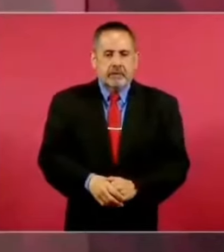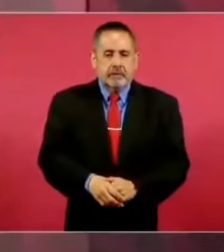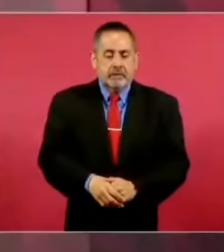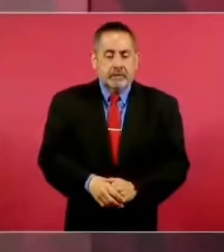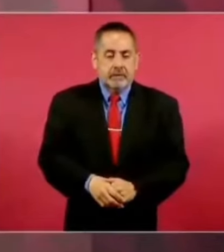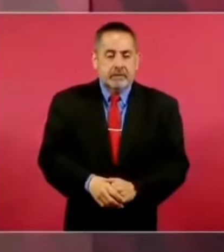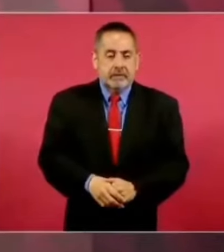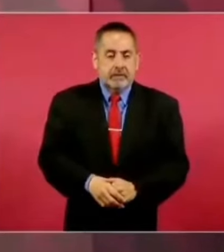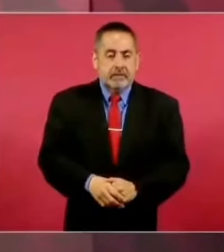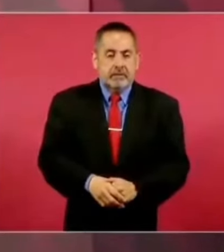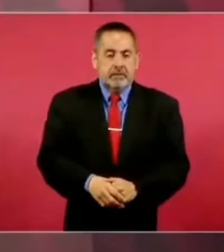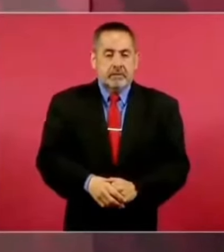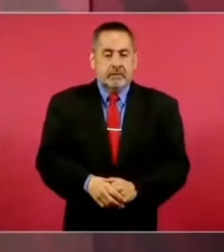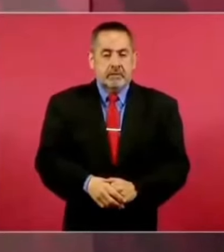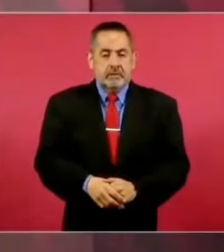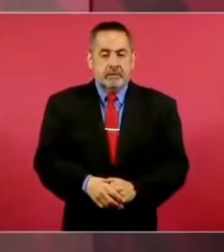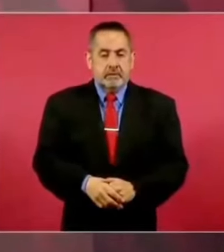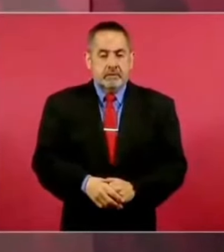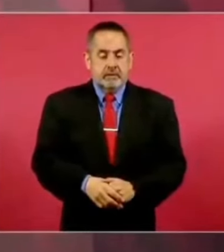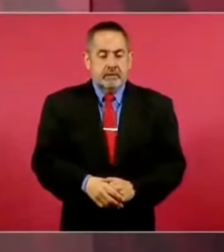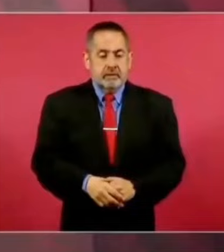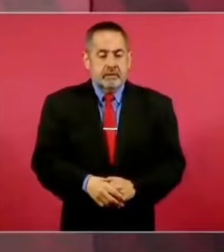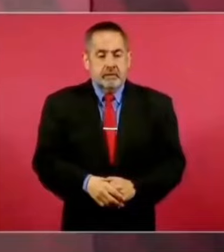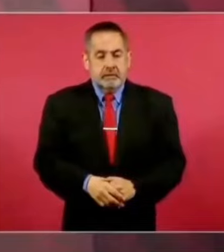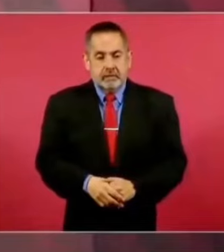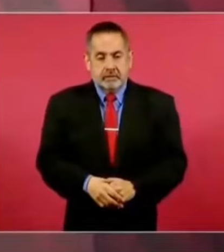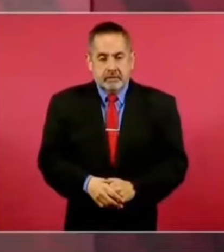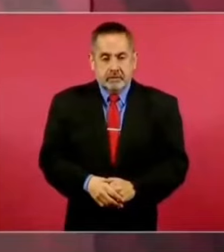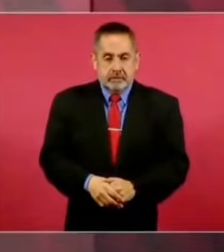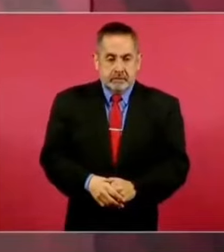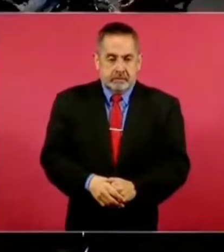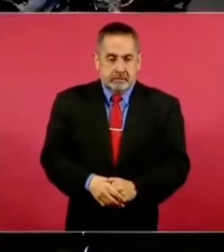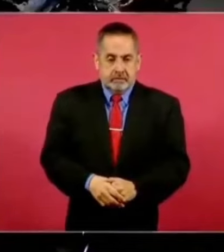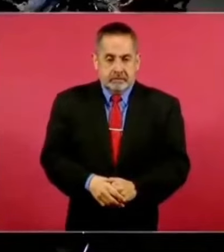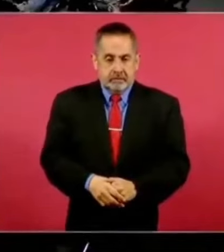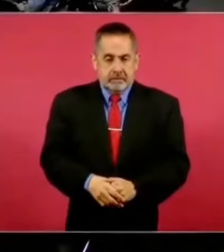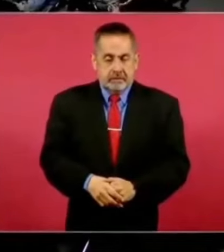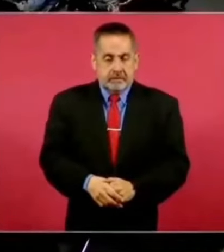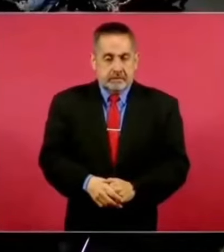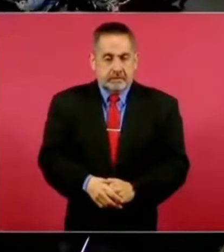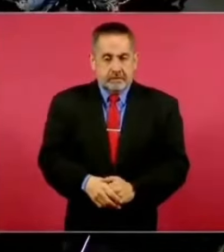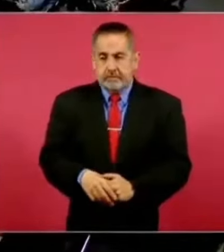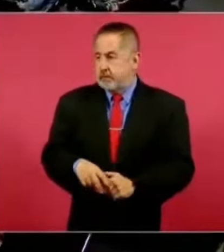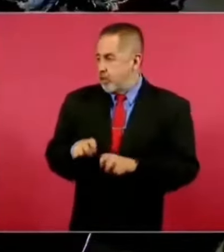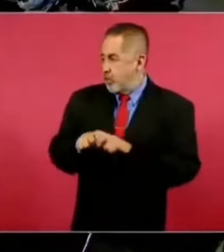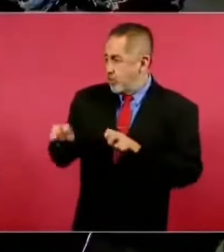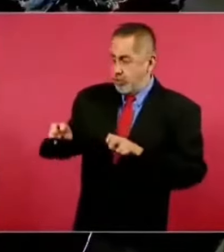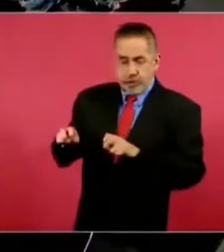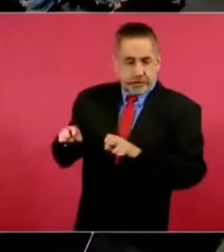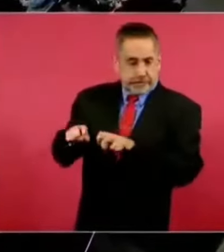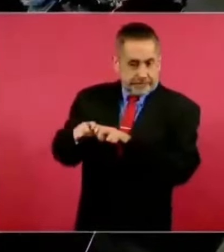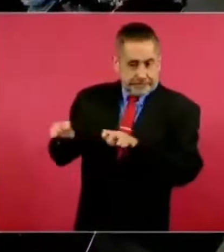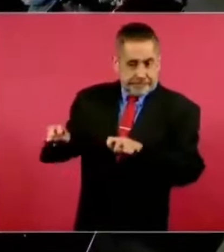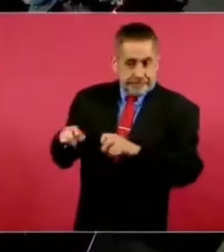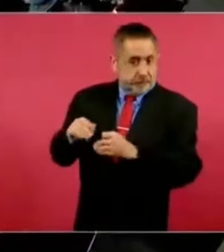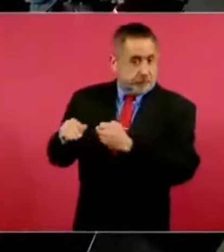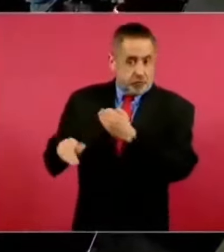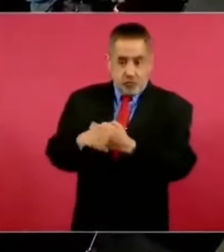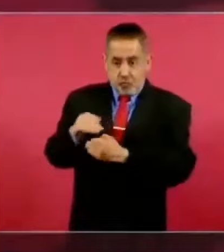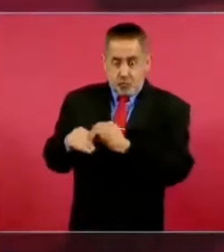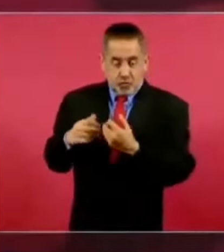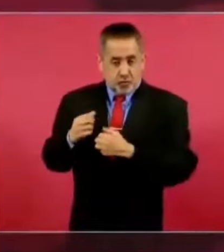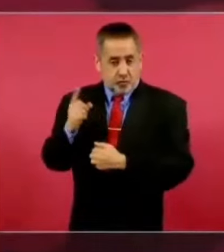pues todos los que participan aquí